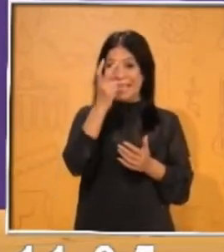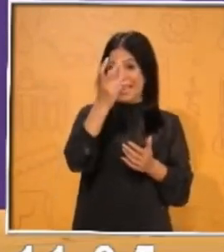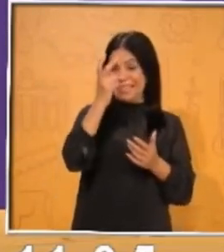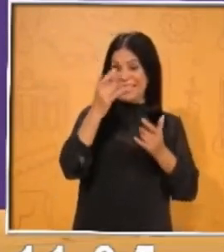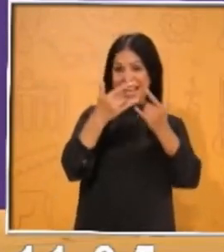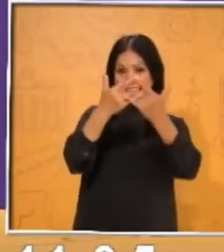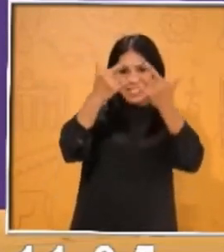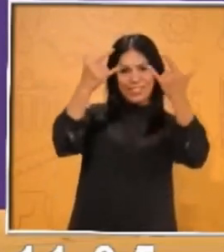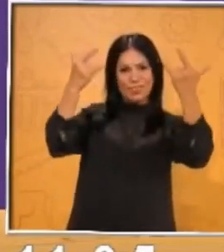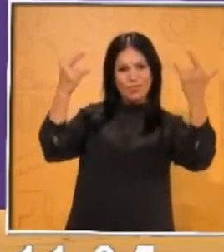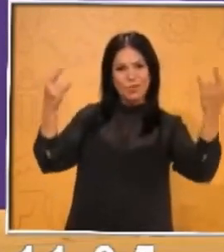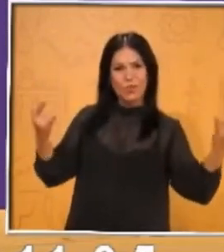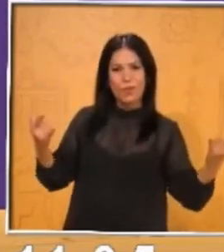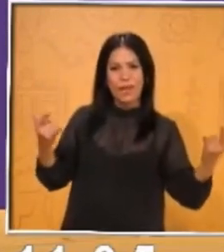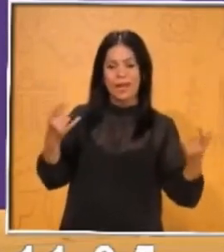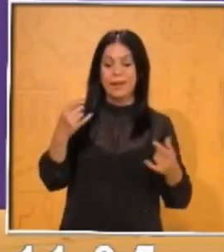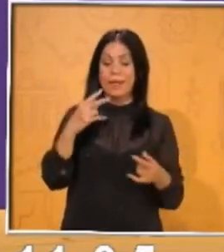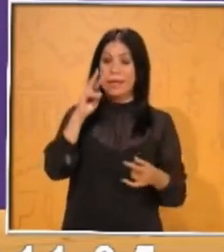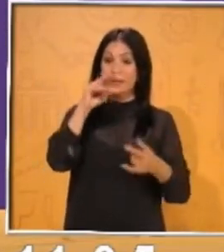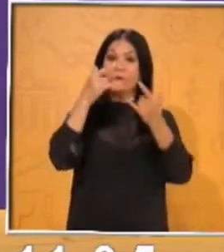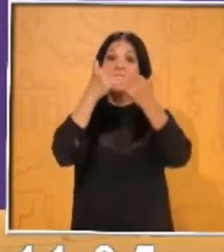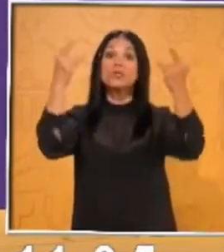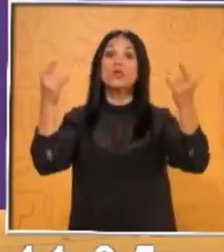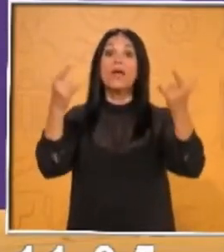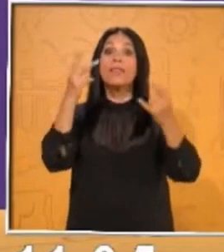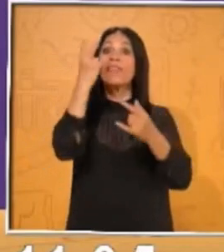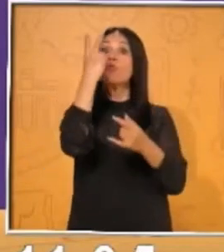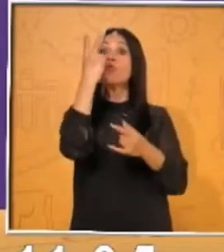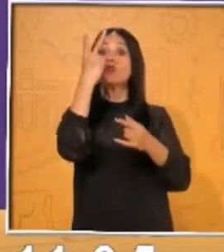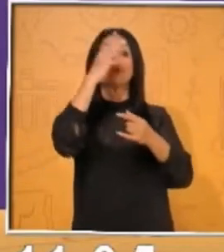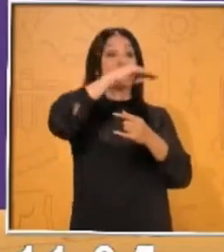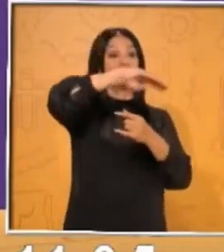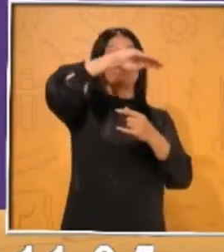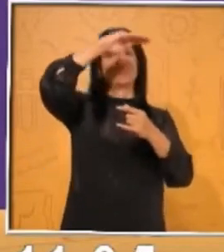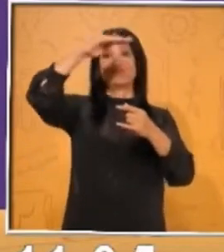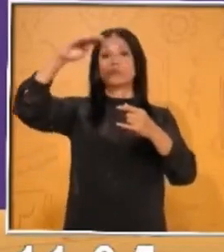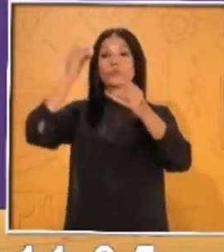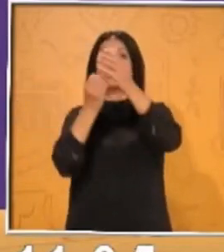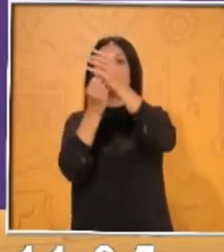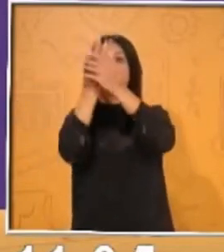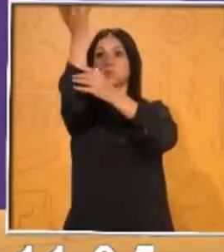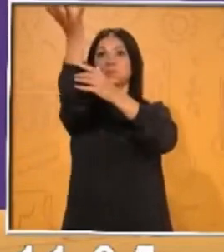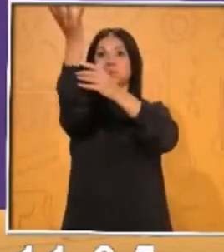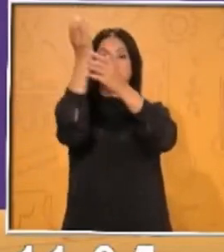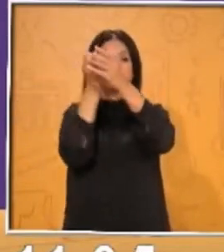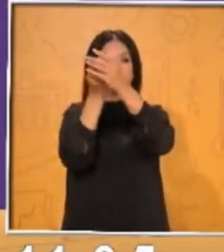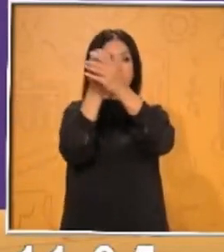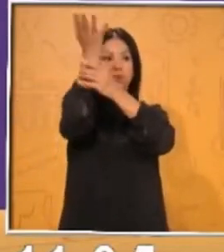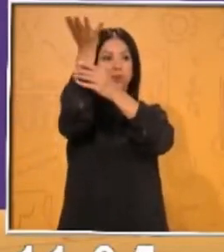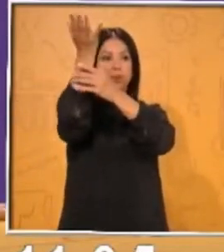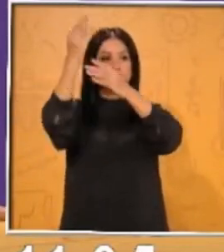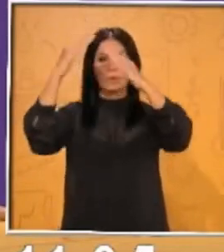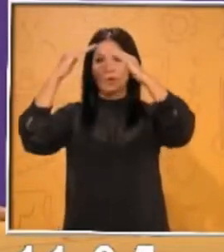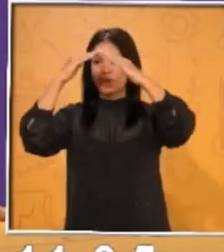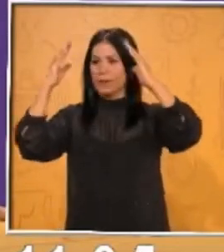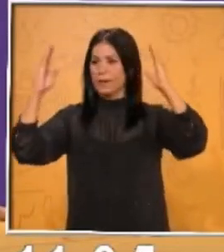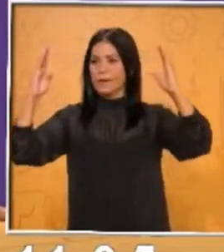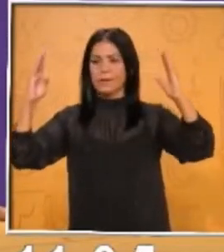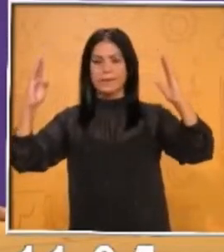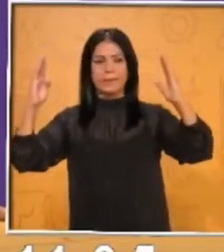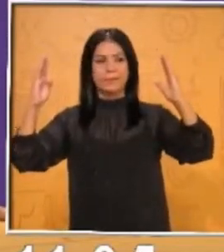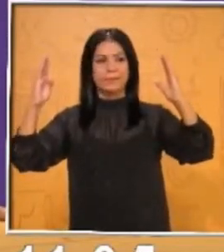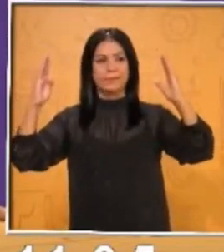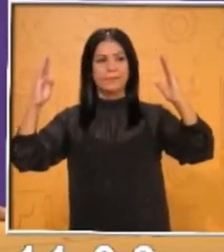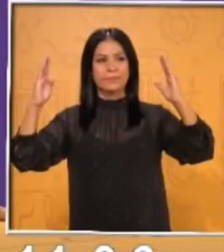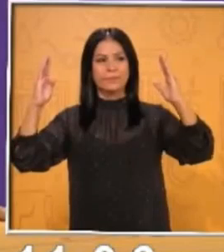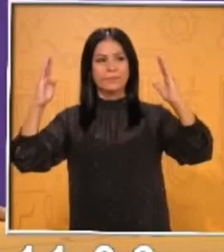hace referencia a dos vulcanes que están en la Ciudad de México, Iztazíhuatl que está en el centro aproximadamente y el Popocatépetl que está